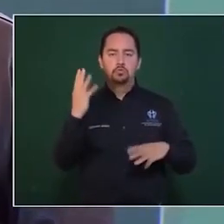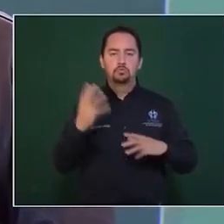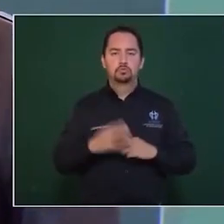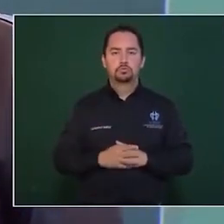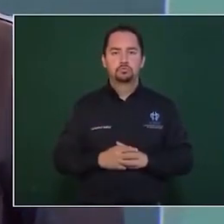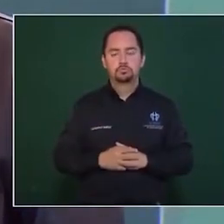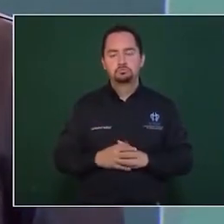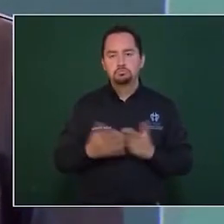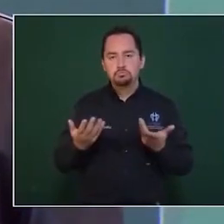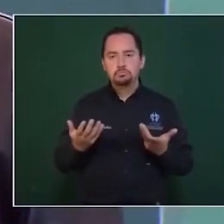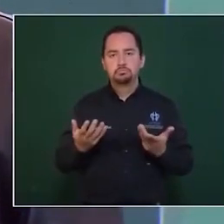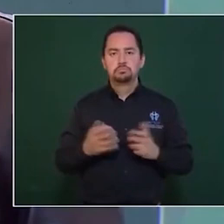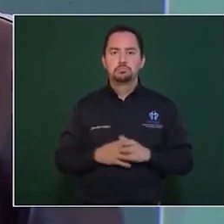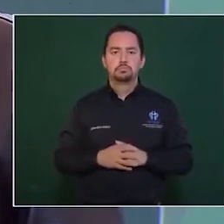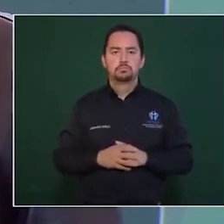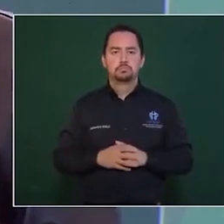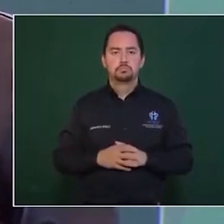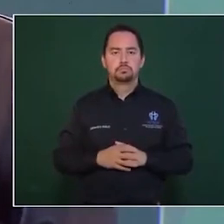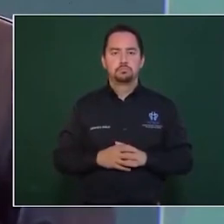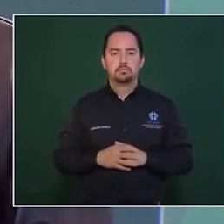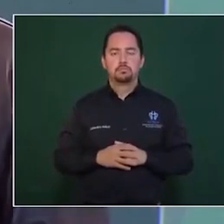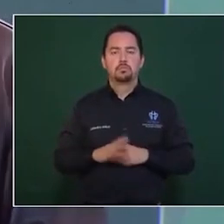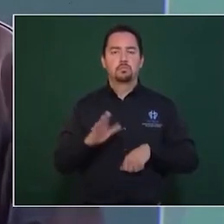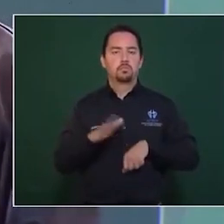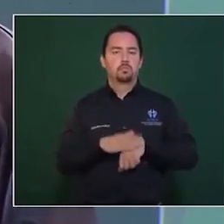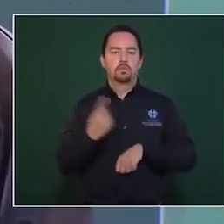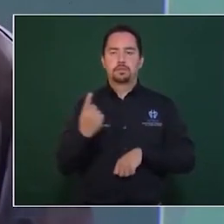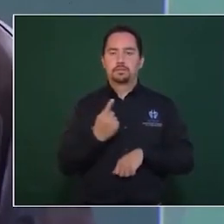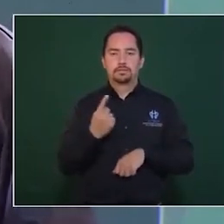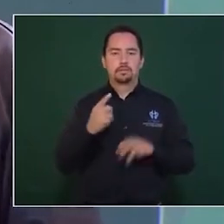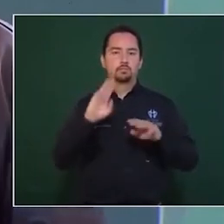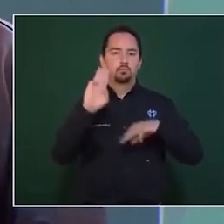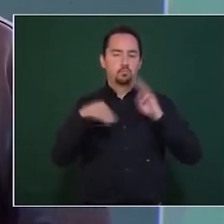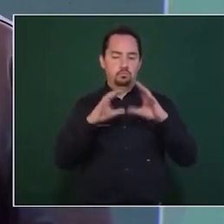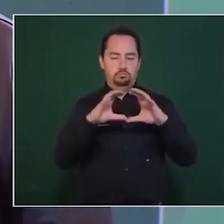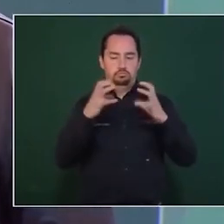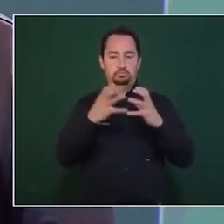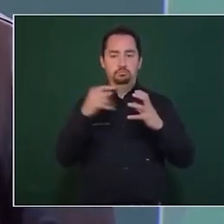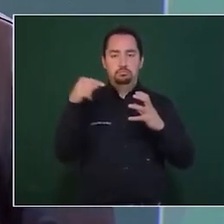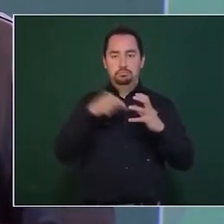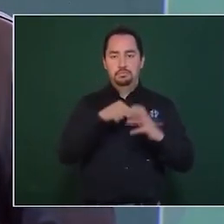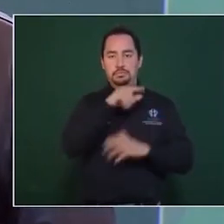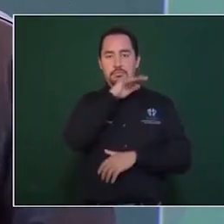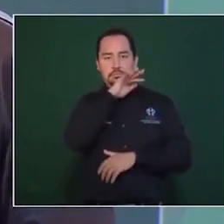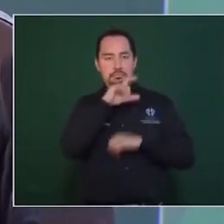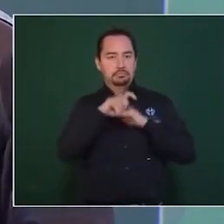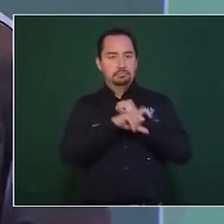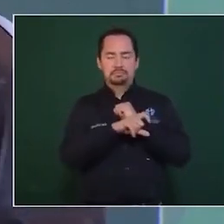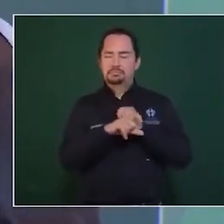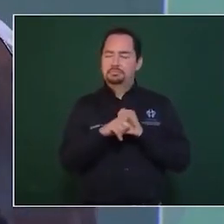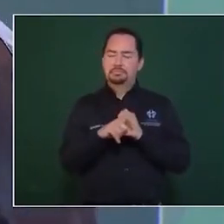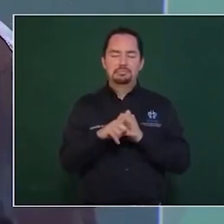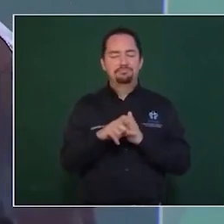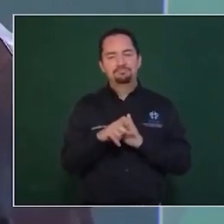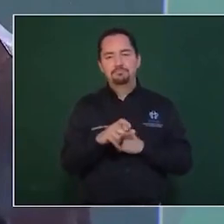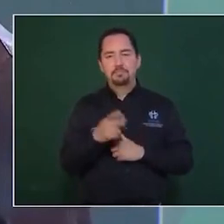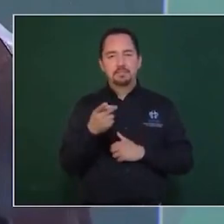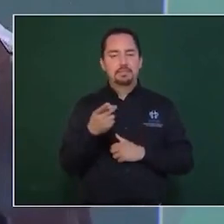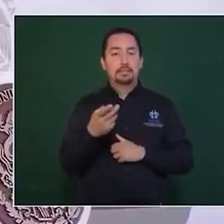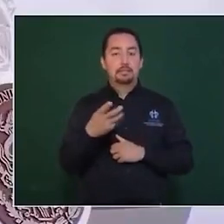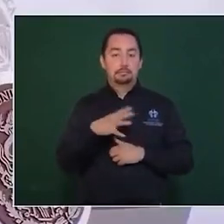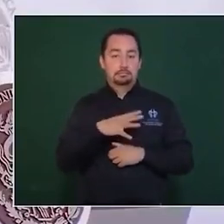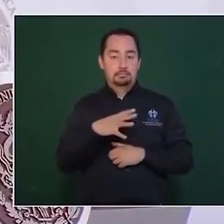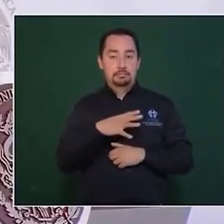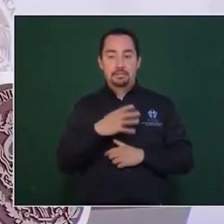Bueno, porque impera la corrupción en el mundo y hay una monstruosa desigualdad